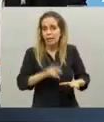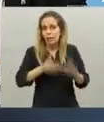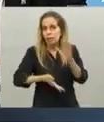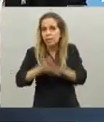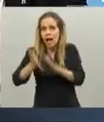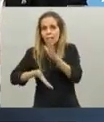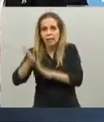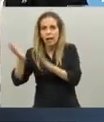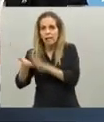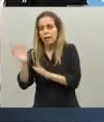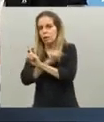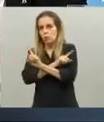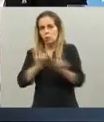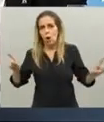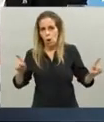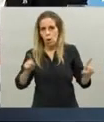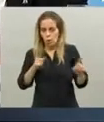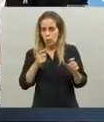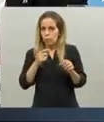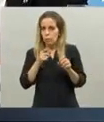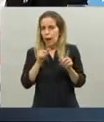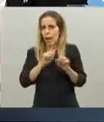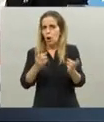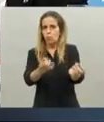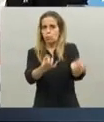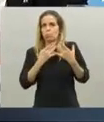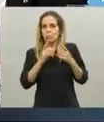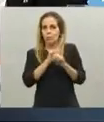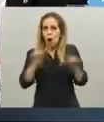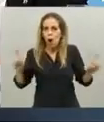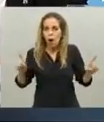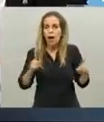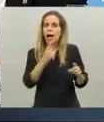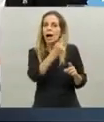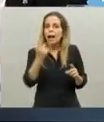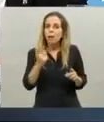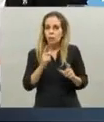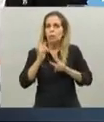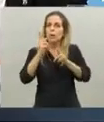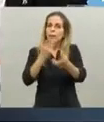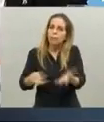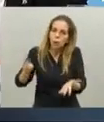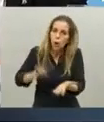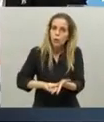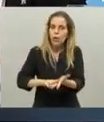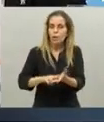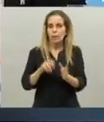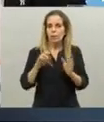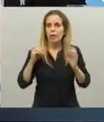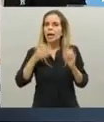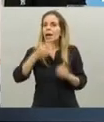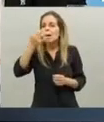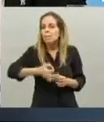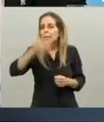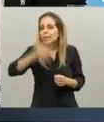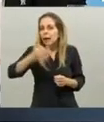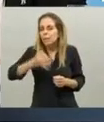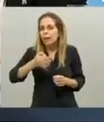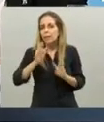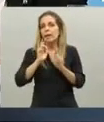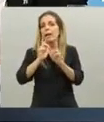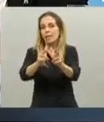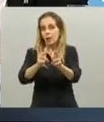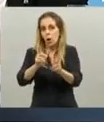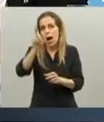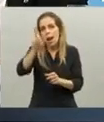prevenir el contagio es no saliendo y voy a repetir algo que lo he dicho desde el cansancio, especialmente los adultos